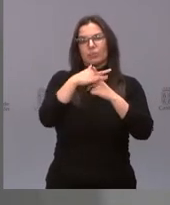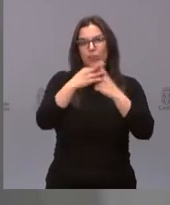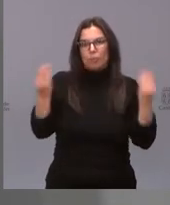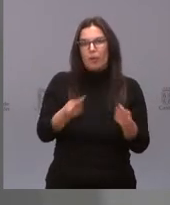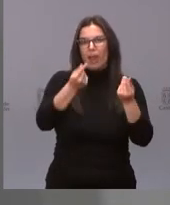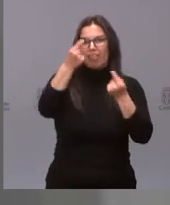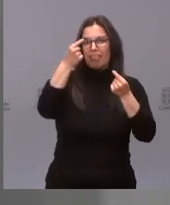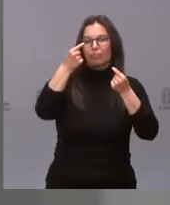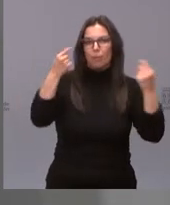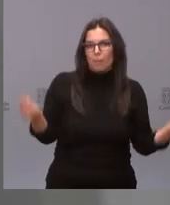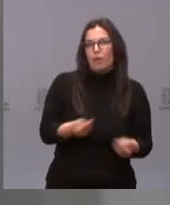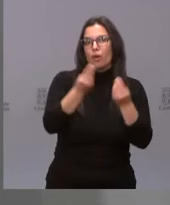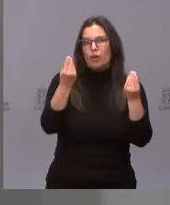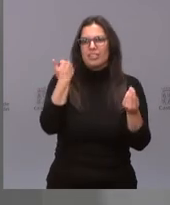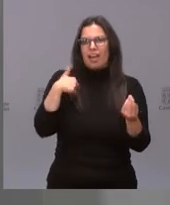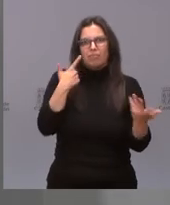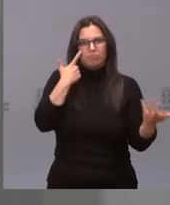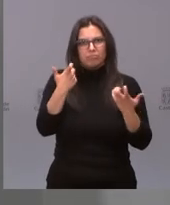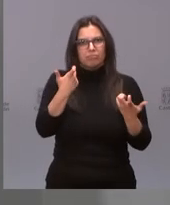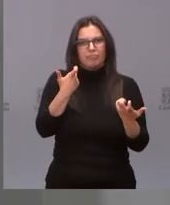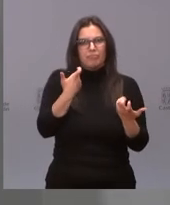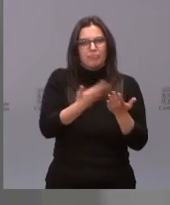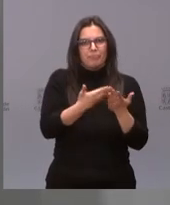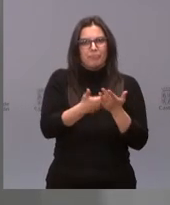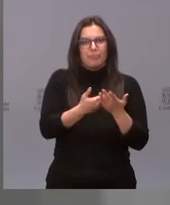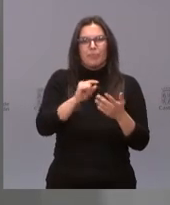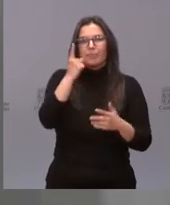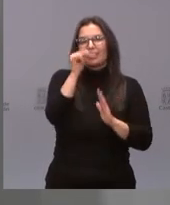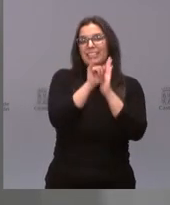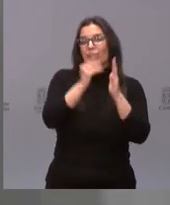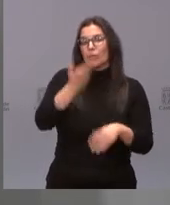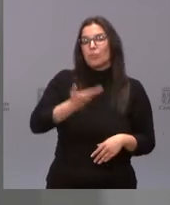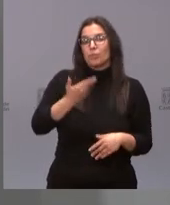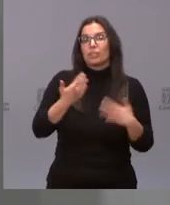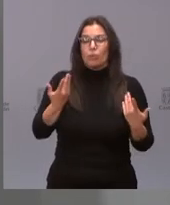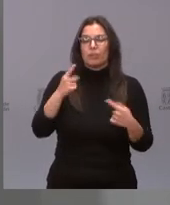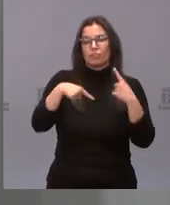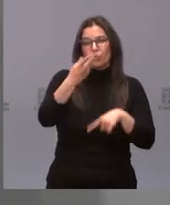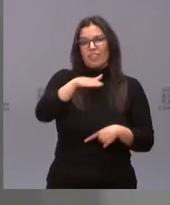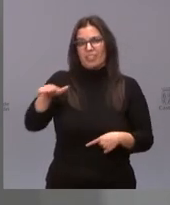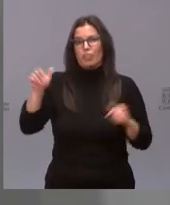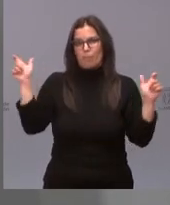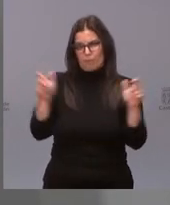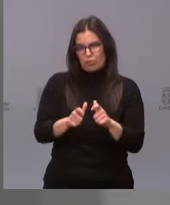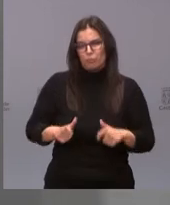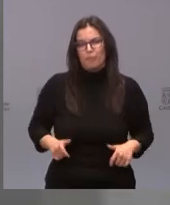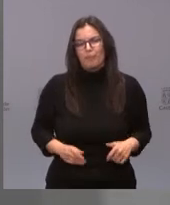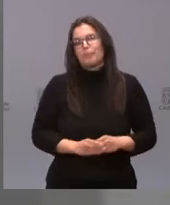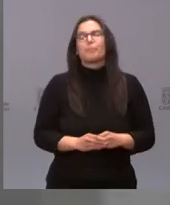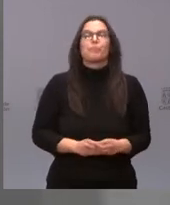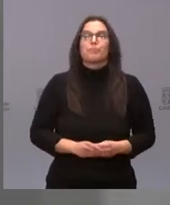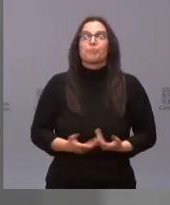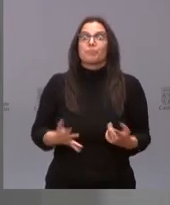los datos y eso ya lo estamos viendo sobre todo en un indicador importante que es el de mortalidad. La situación